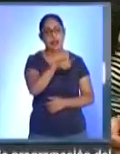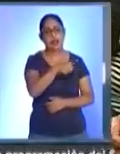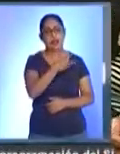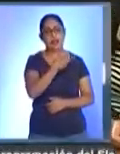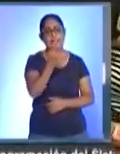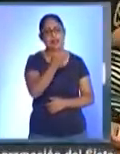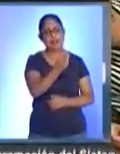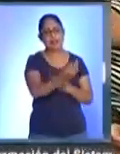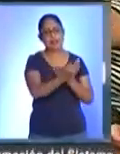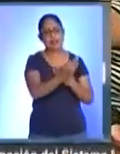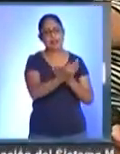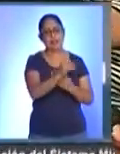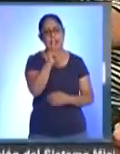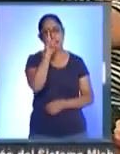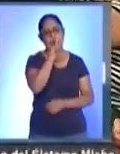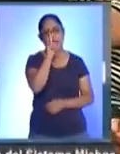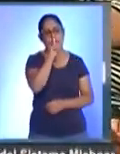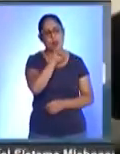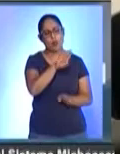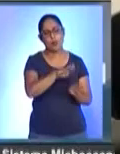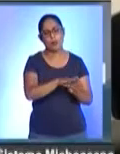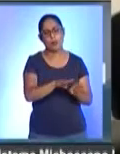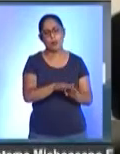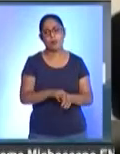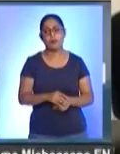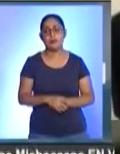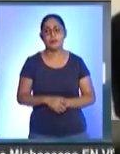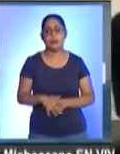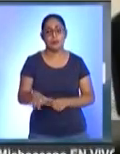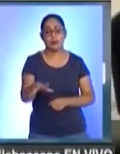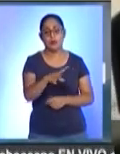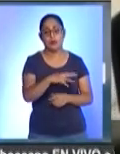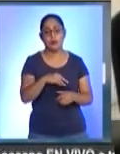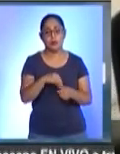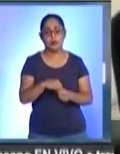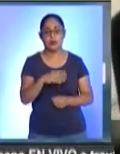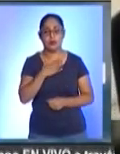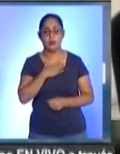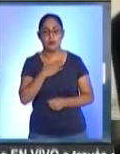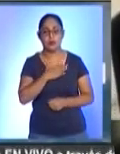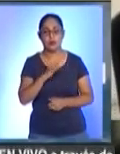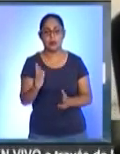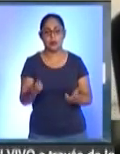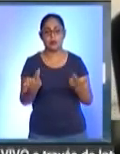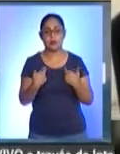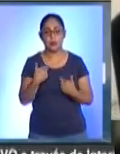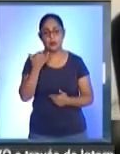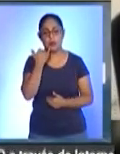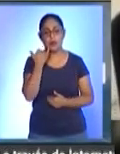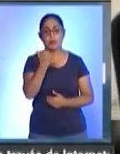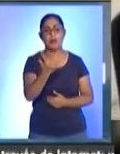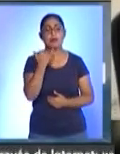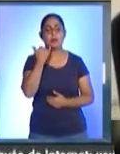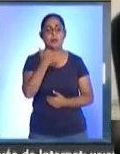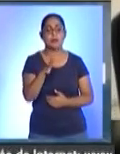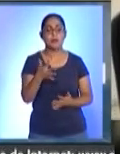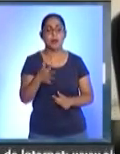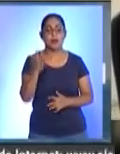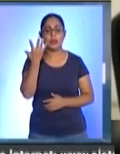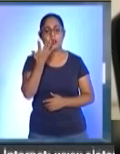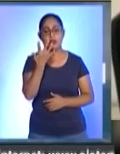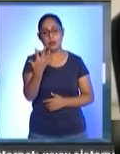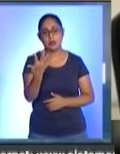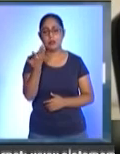asesoría, atención y orientación. En general, lo que nosotras recibimos por llamadas, estamos hablando de 10 a 15